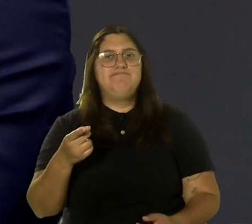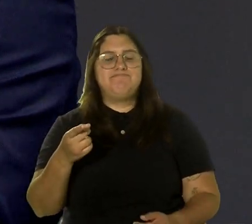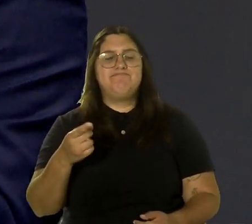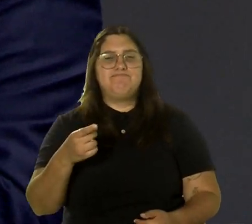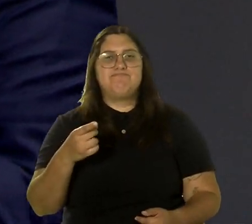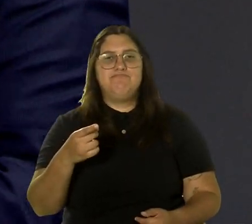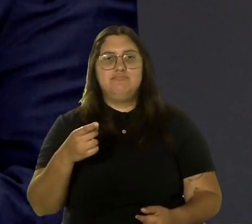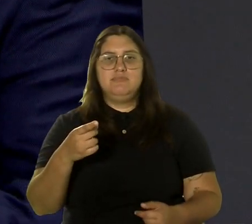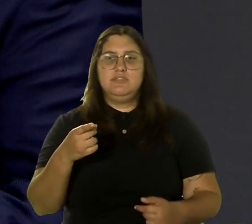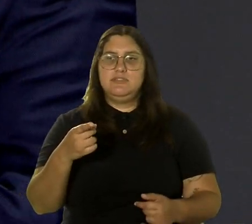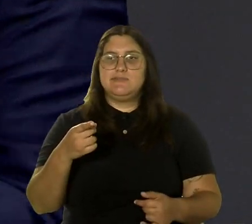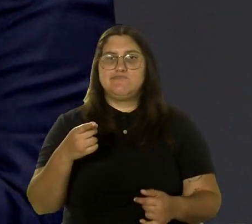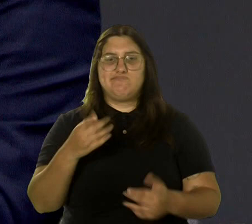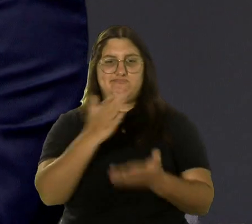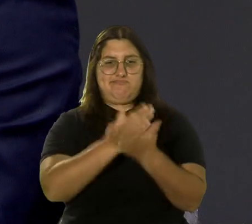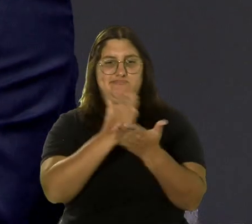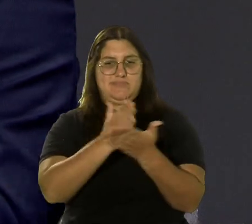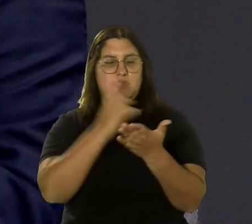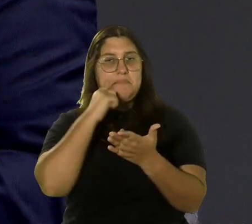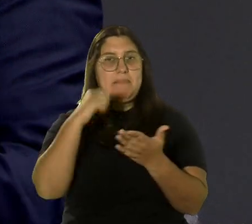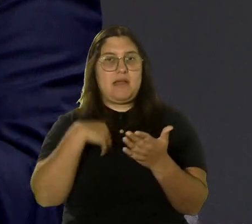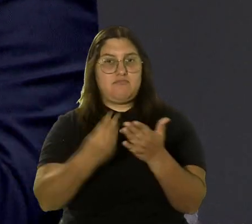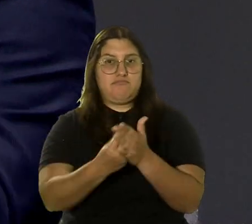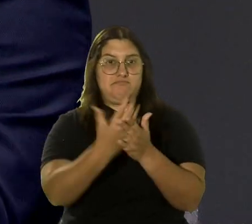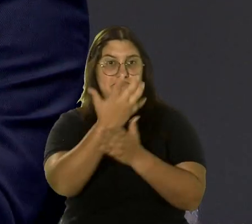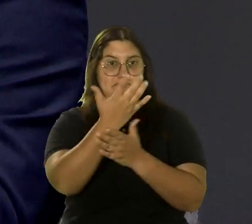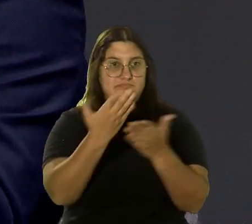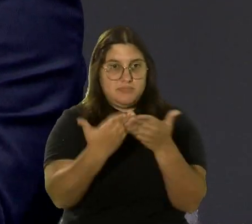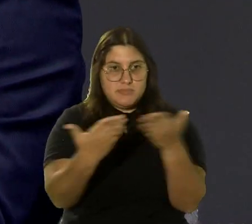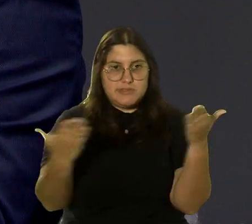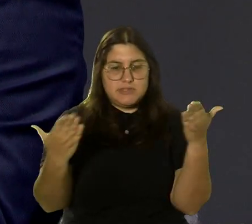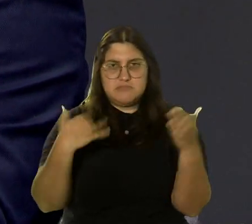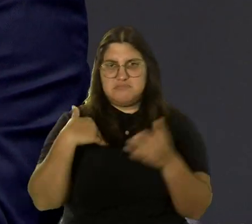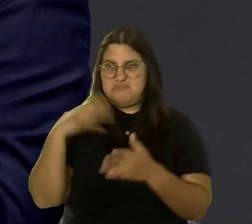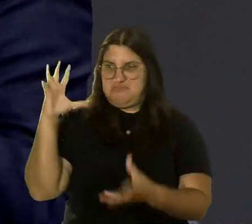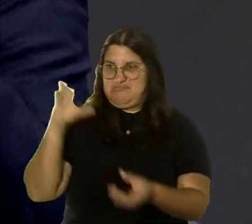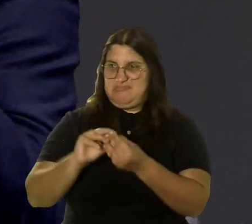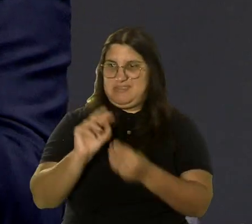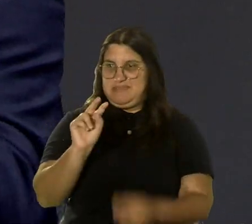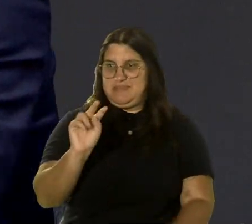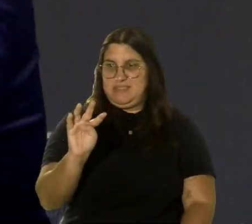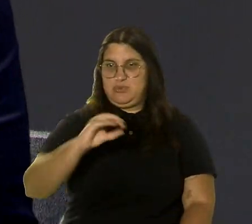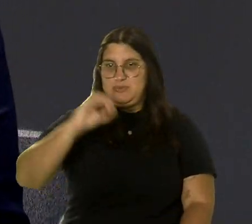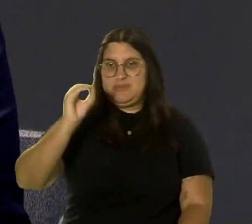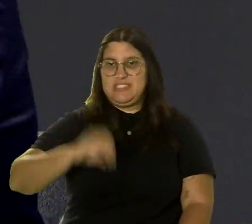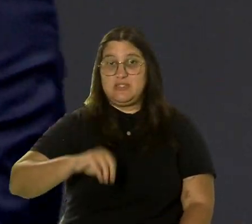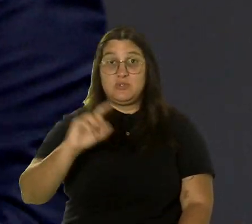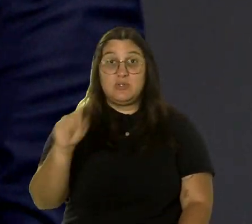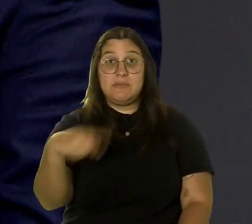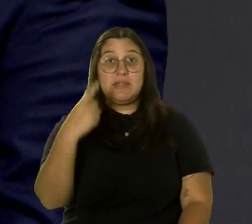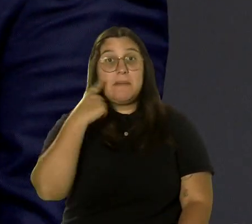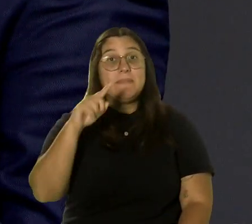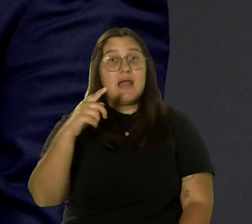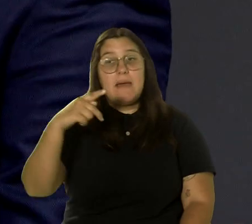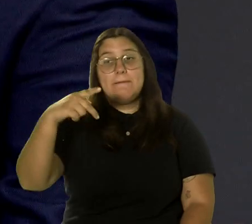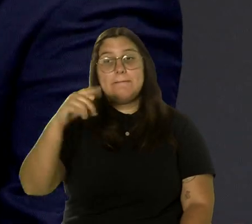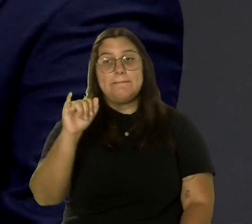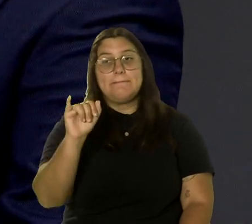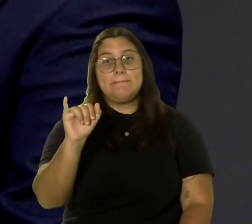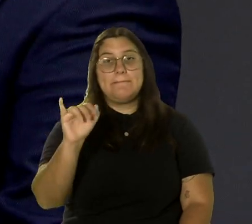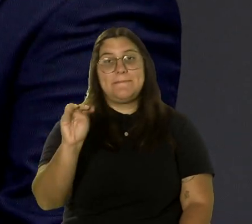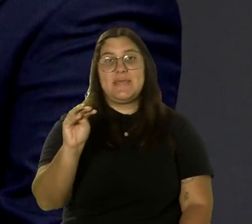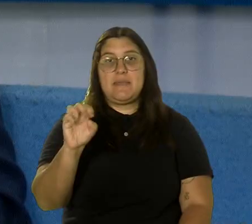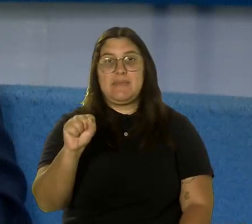precisamente para la compra de bienes y servicios que sobrepasa el 24 por ciento nada más que para los pymes. Es correcto.